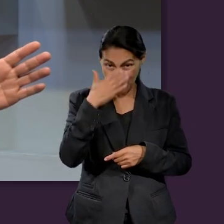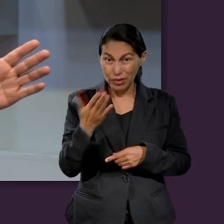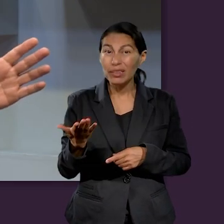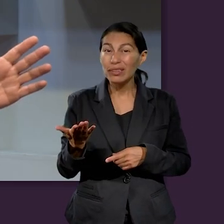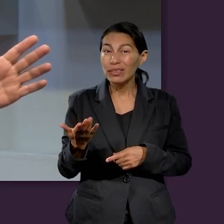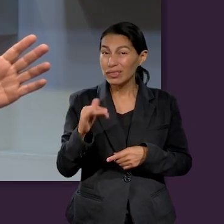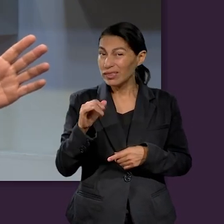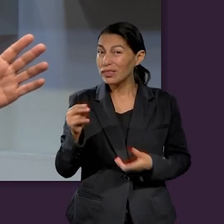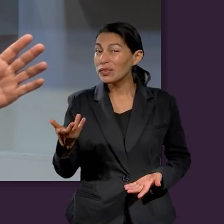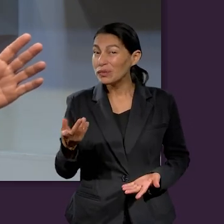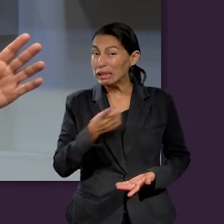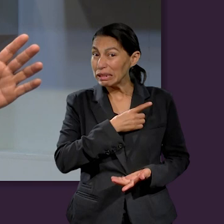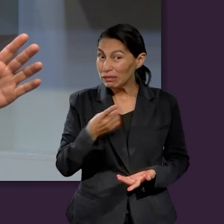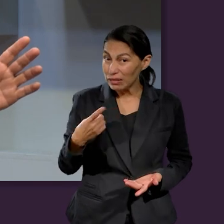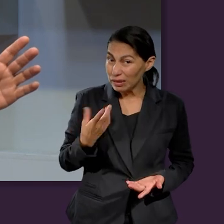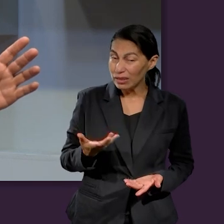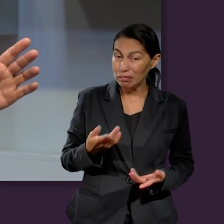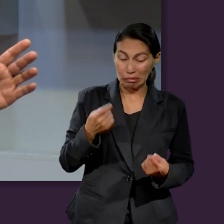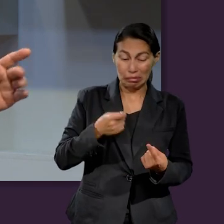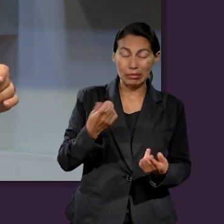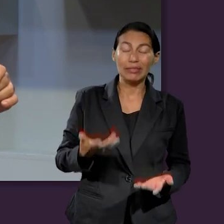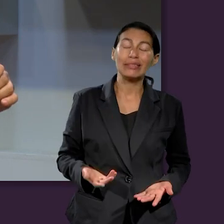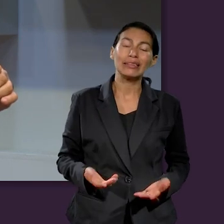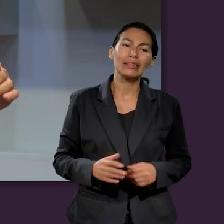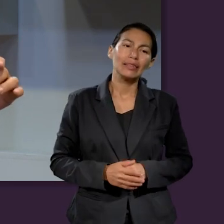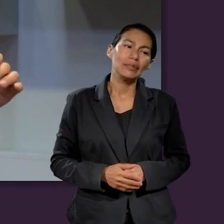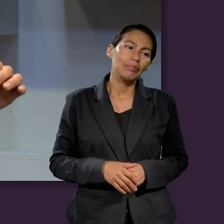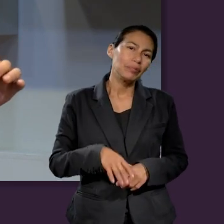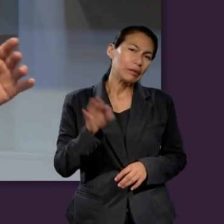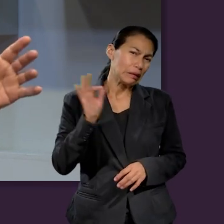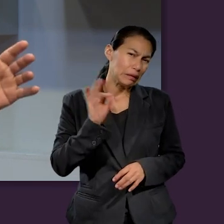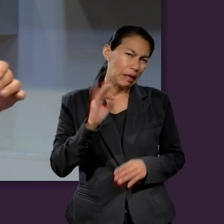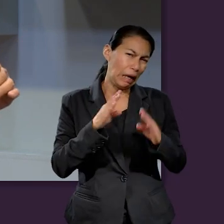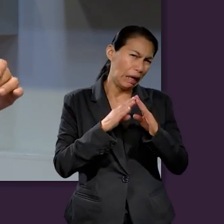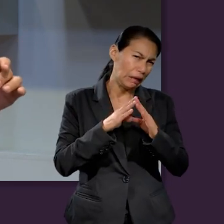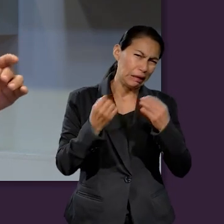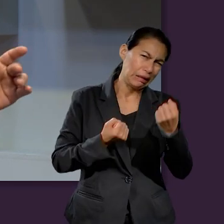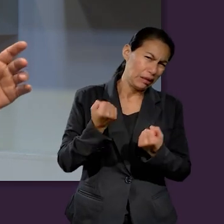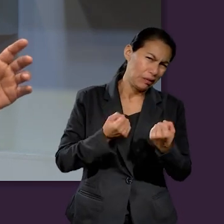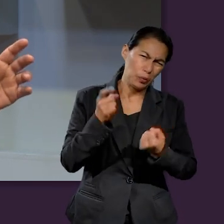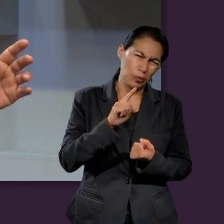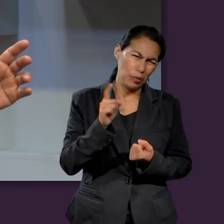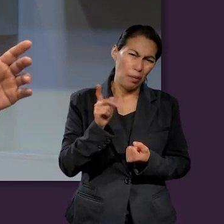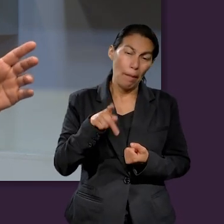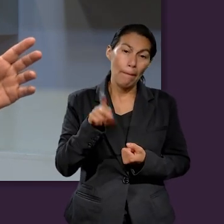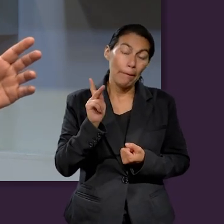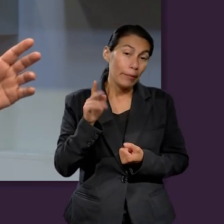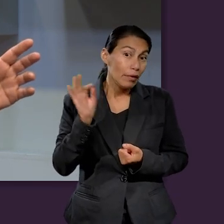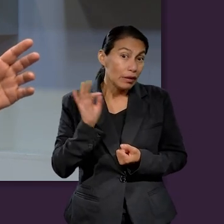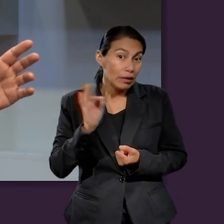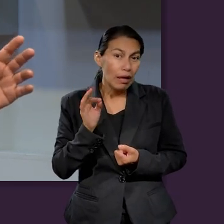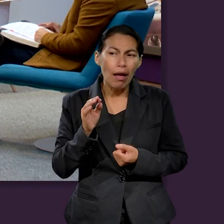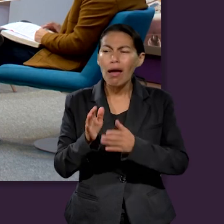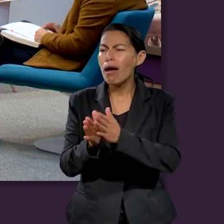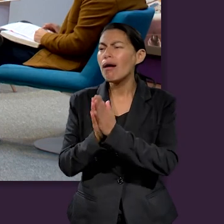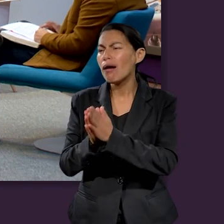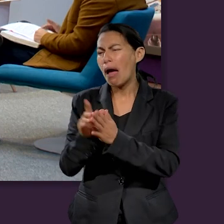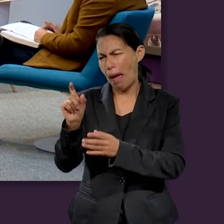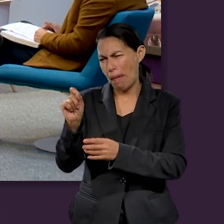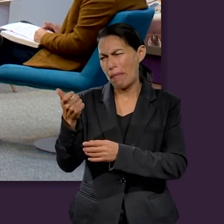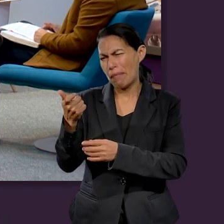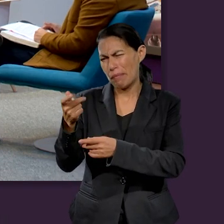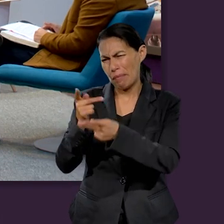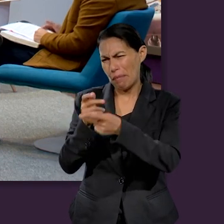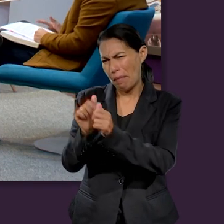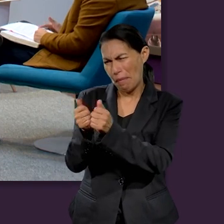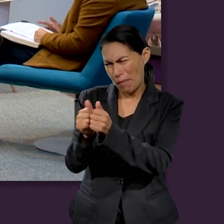quizás ustedes no han pedido para un carro, a su boli con una casa, pero sí, hey, ¿sabes qué? Préstame 20 pesos para el pan. ¿Sí o no? Todos sabemos que